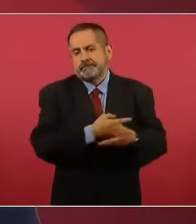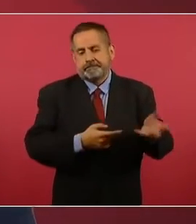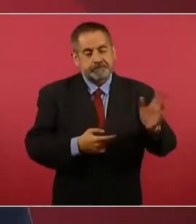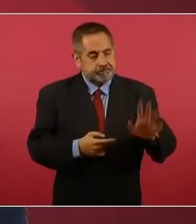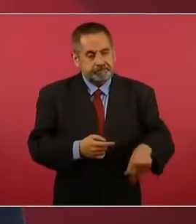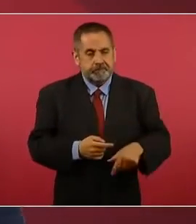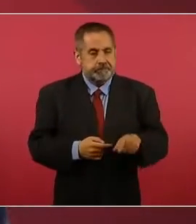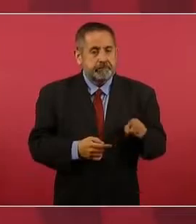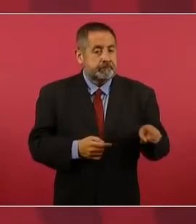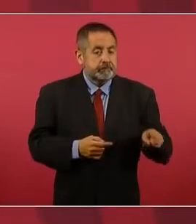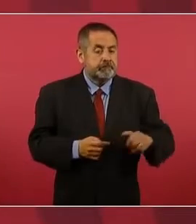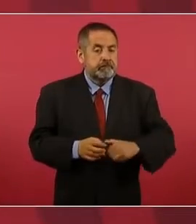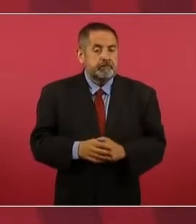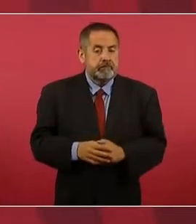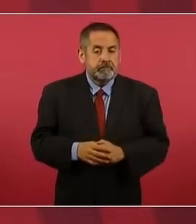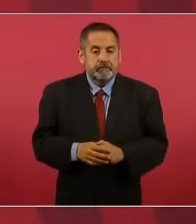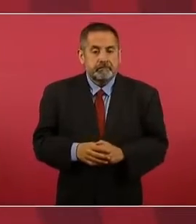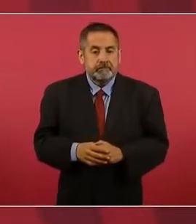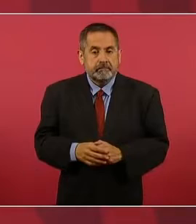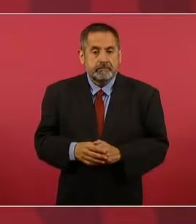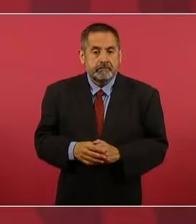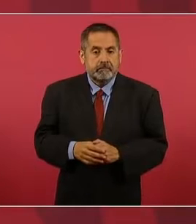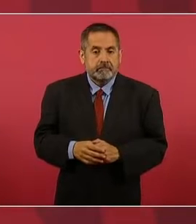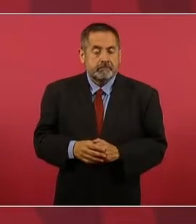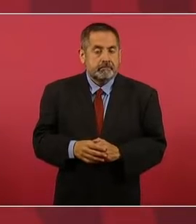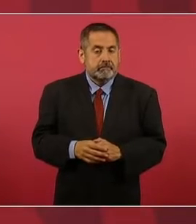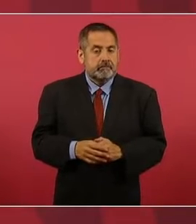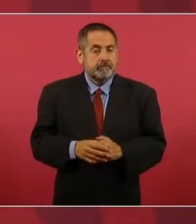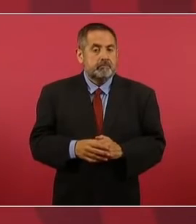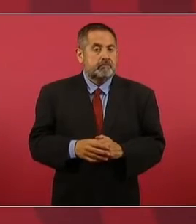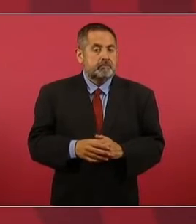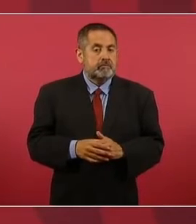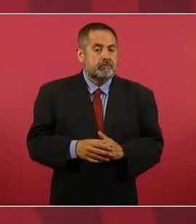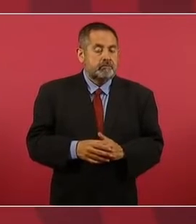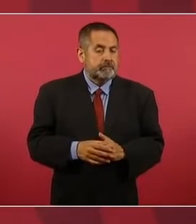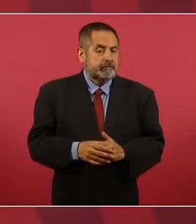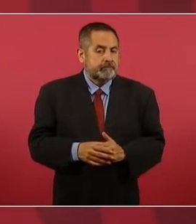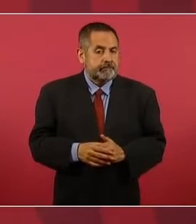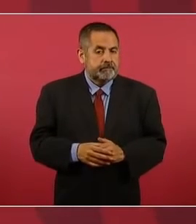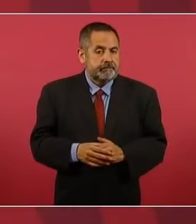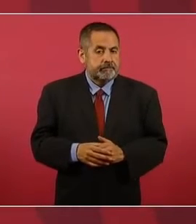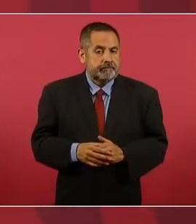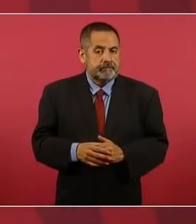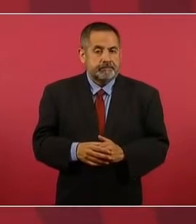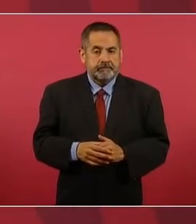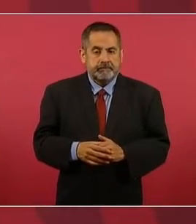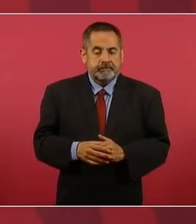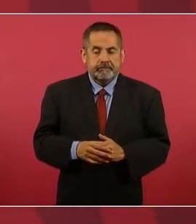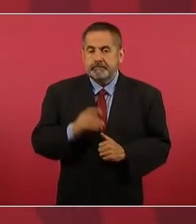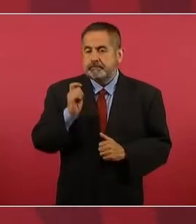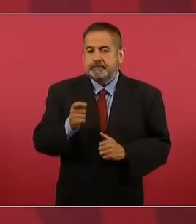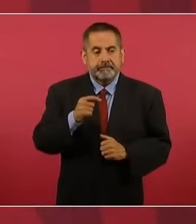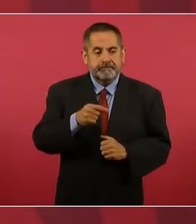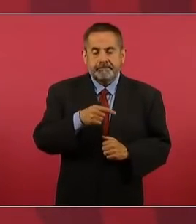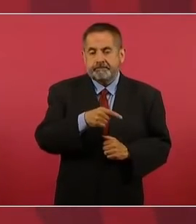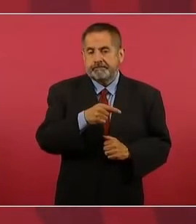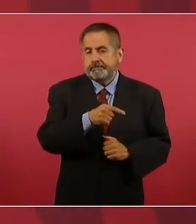Entonces, casi de inmediato